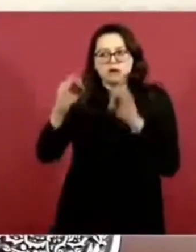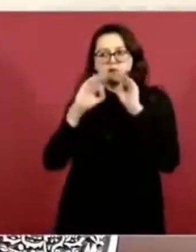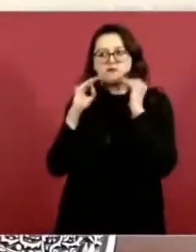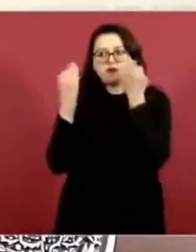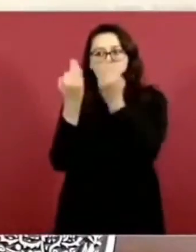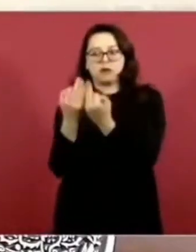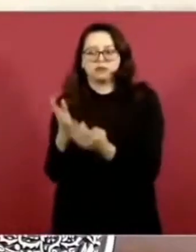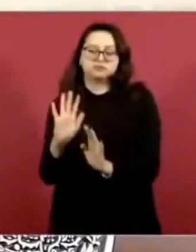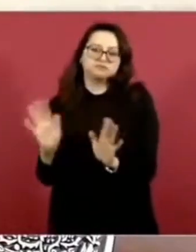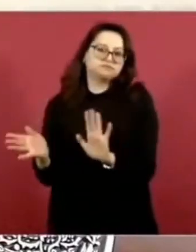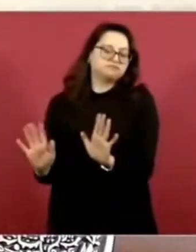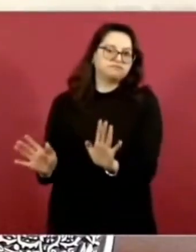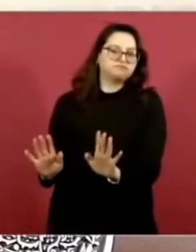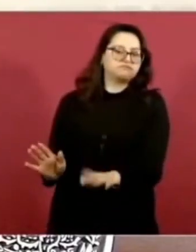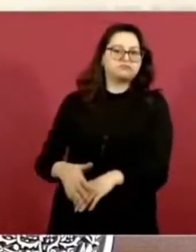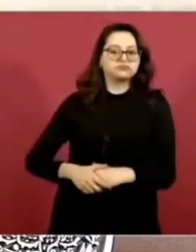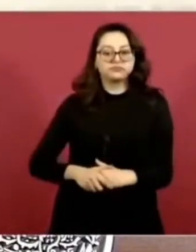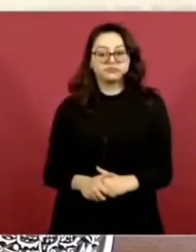política.